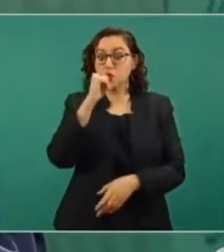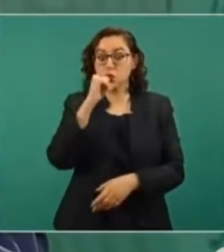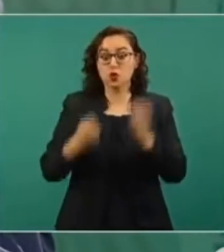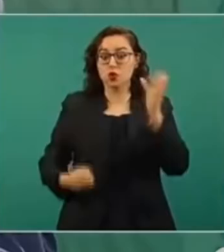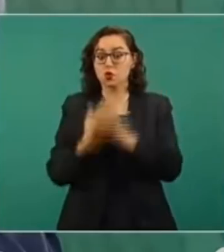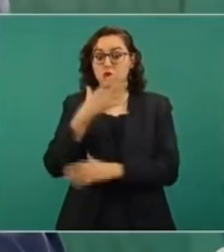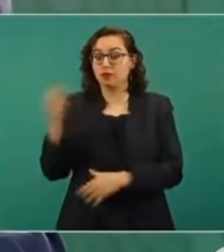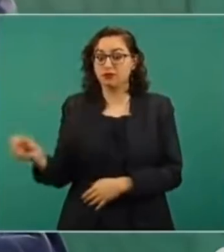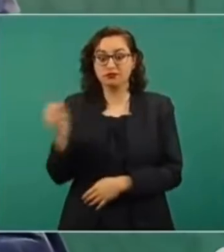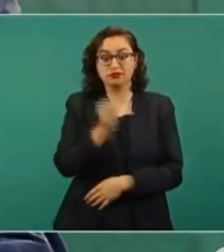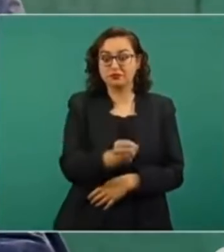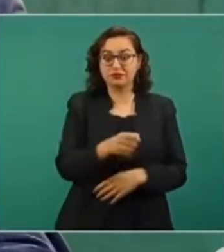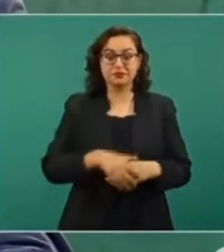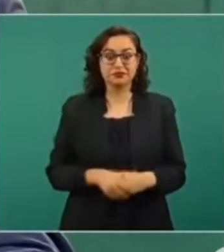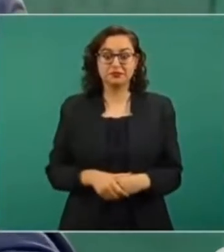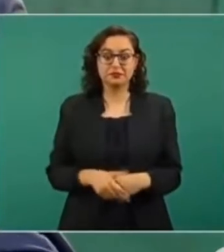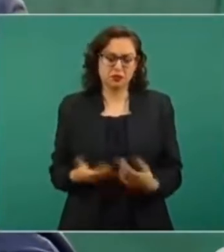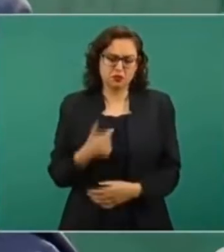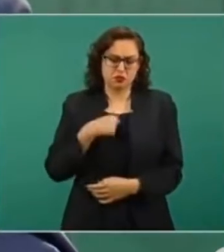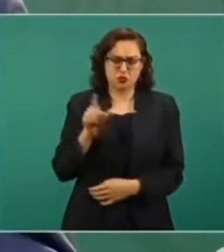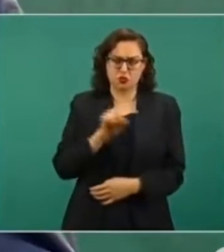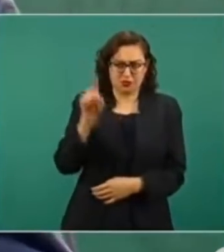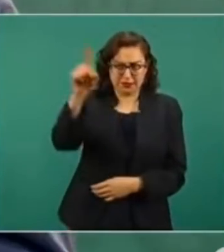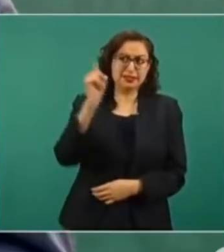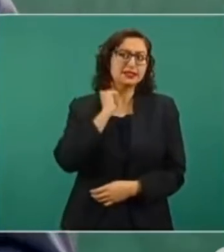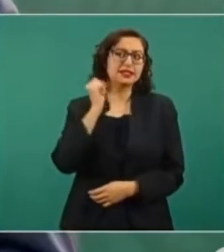¿O no puede el Senado nombrar?